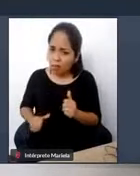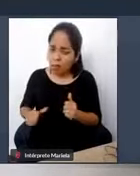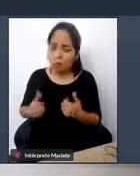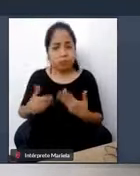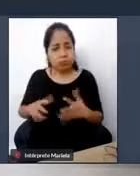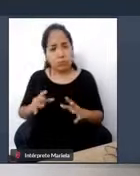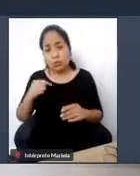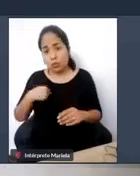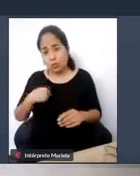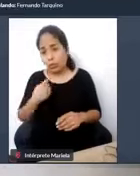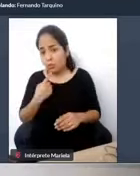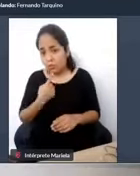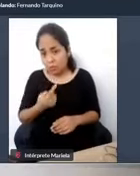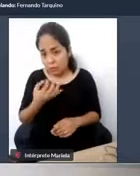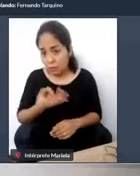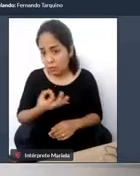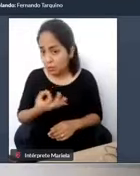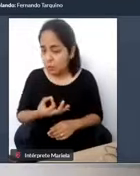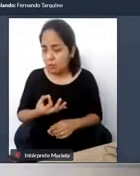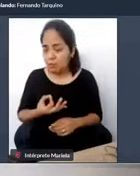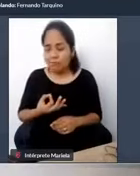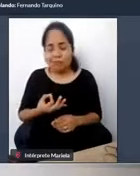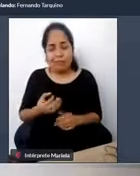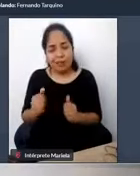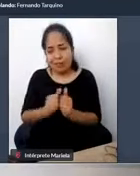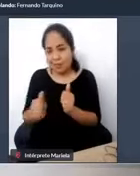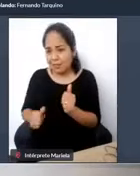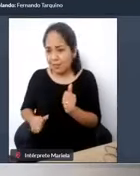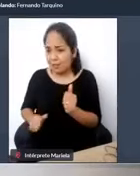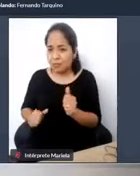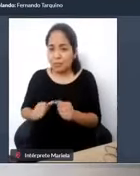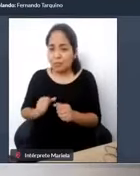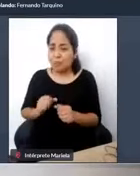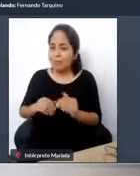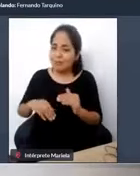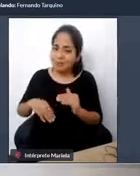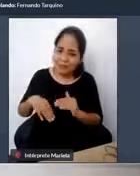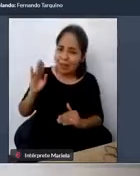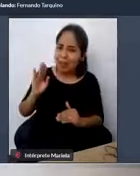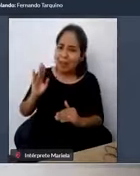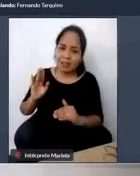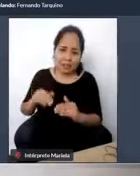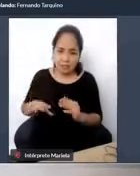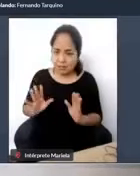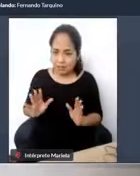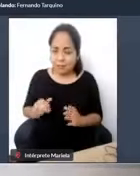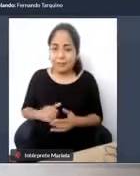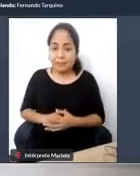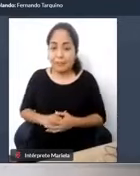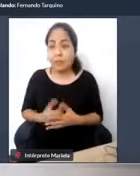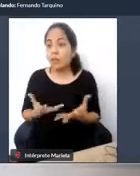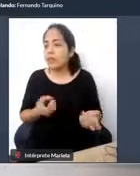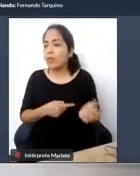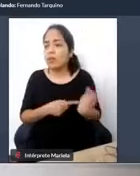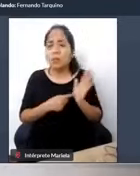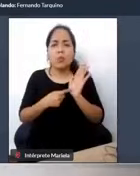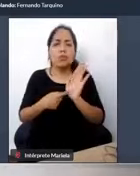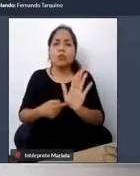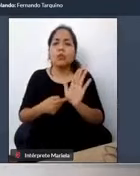voy a tratar pues de bosquejar de lo último que se está haciendo ahora en el mundo sobre